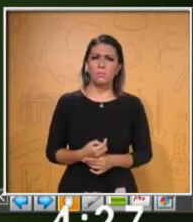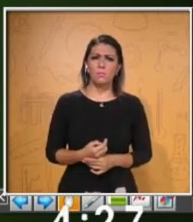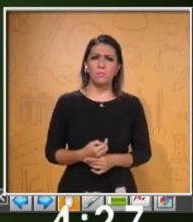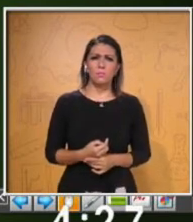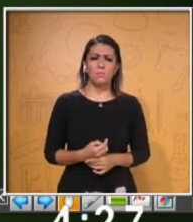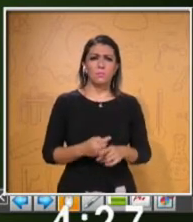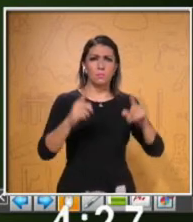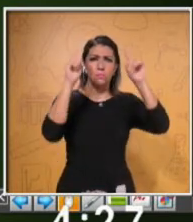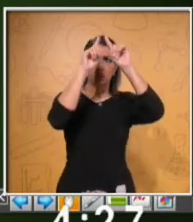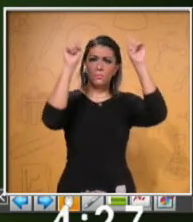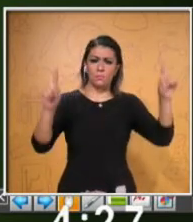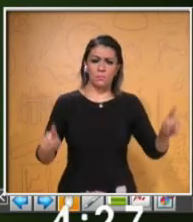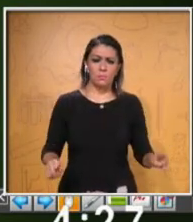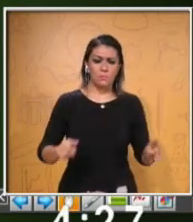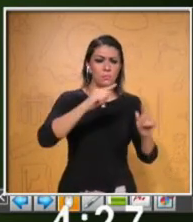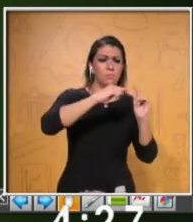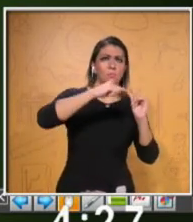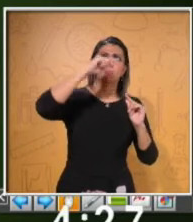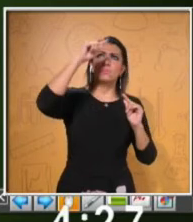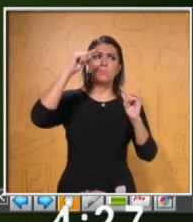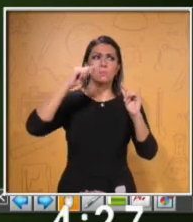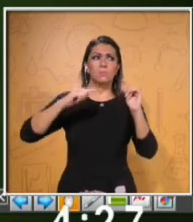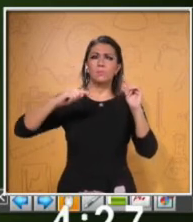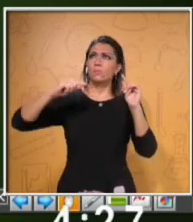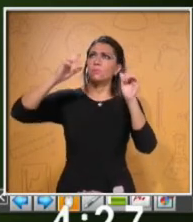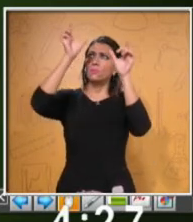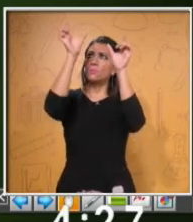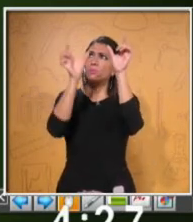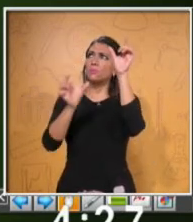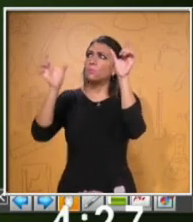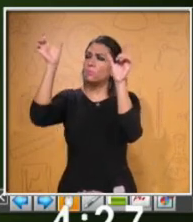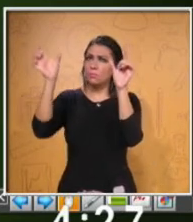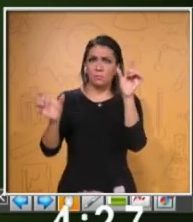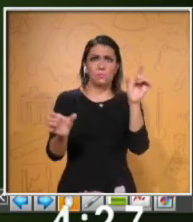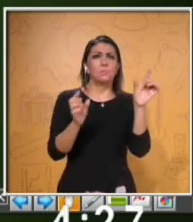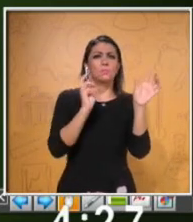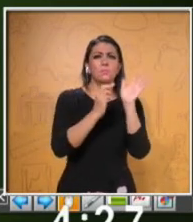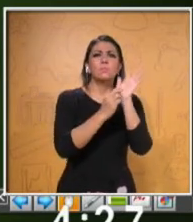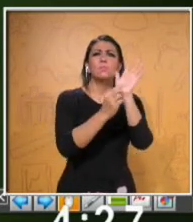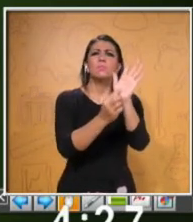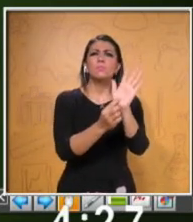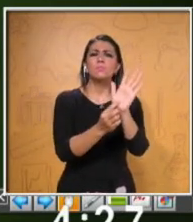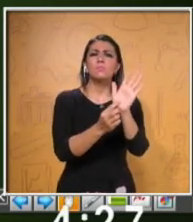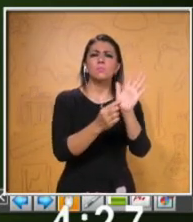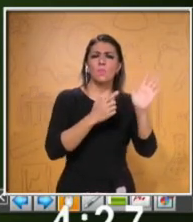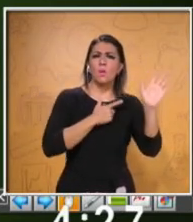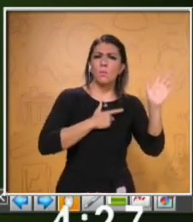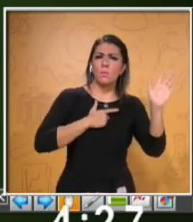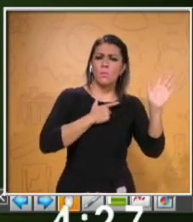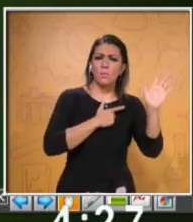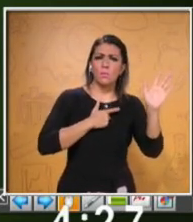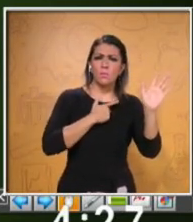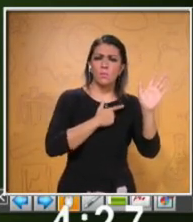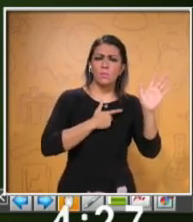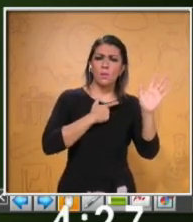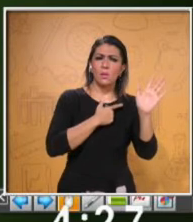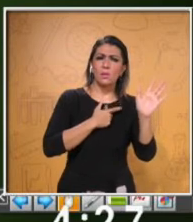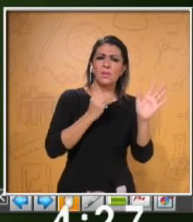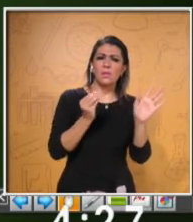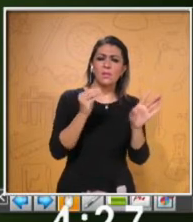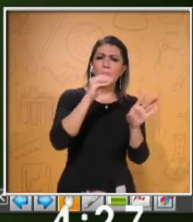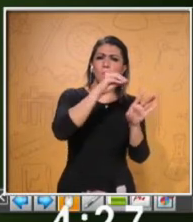Esta tabla muestra... I'd like to illustrate this with... Me gustaría ilustrar esto con...